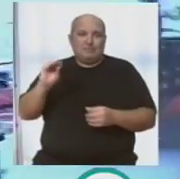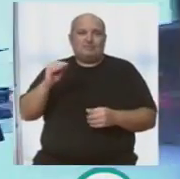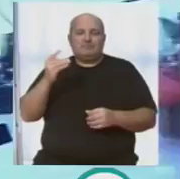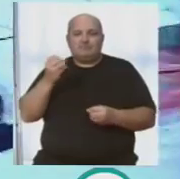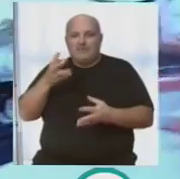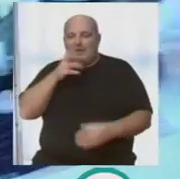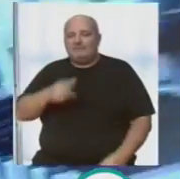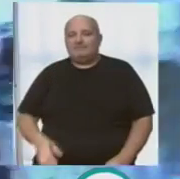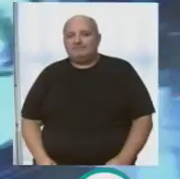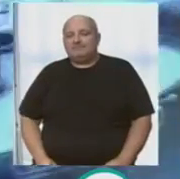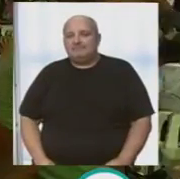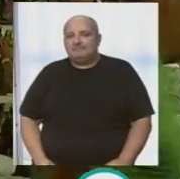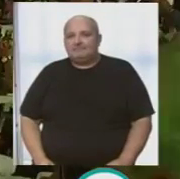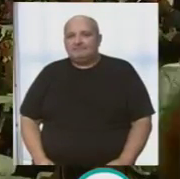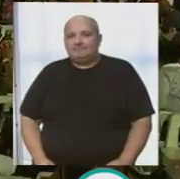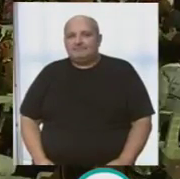su crónica.